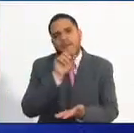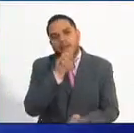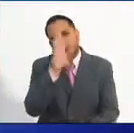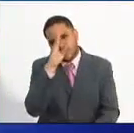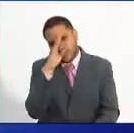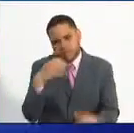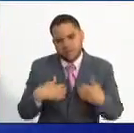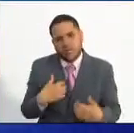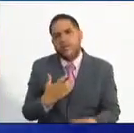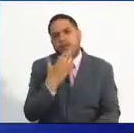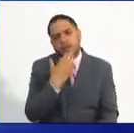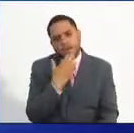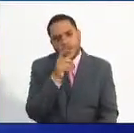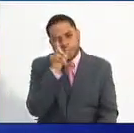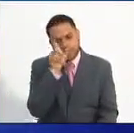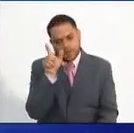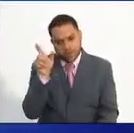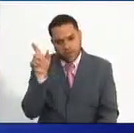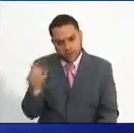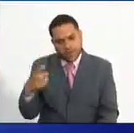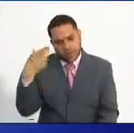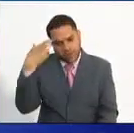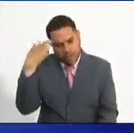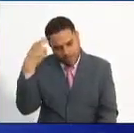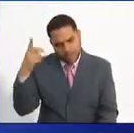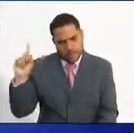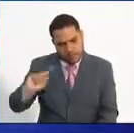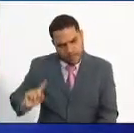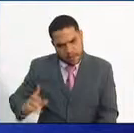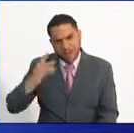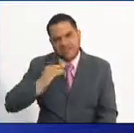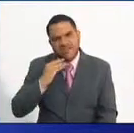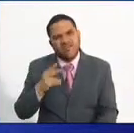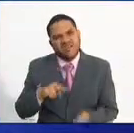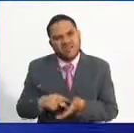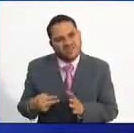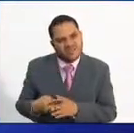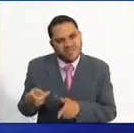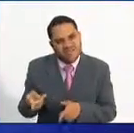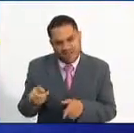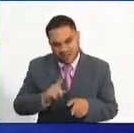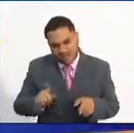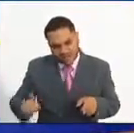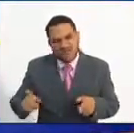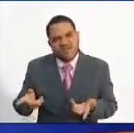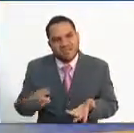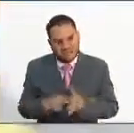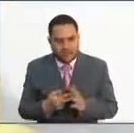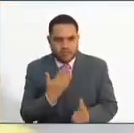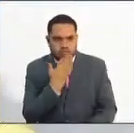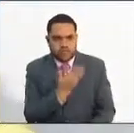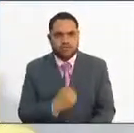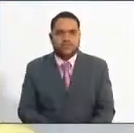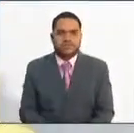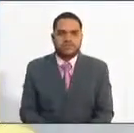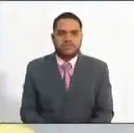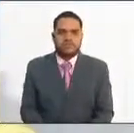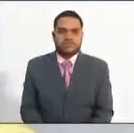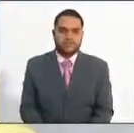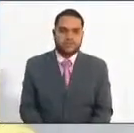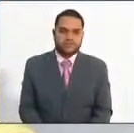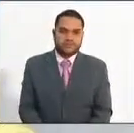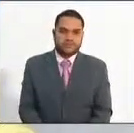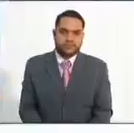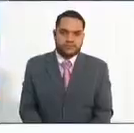refiere a la experiencia profesional relacionada, qué quiere decir? Muchas gracias. Bueno, esta es una